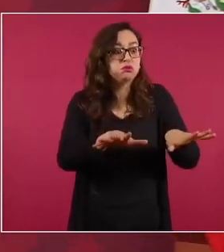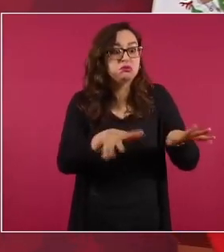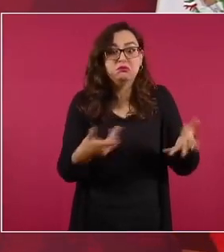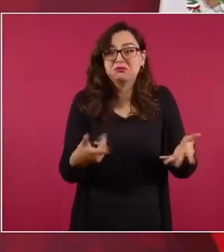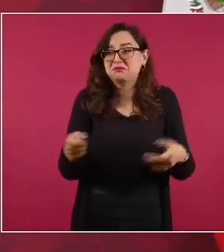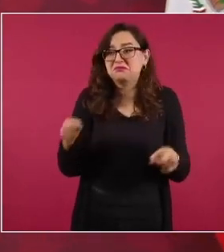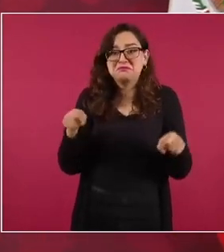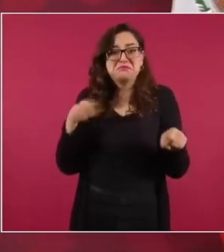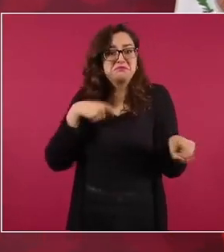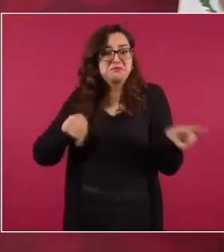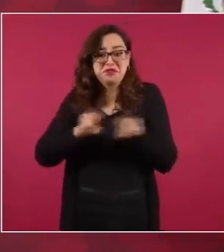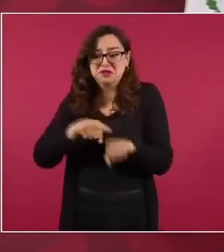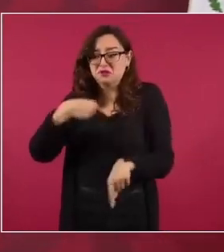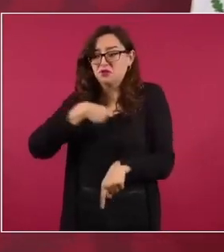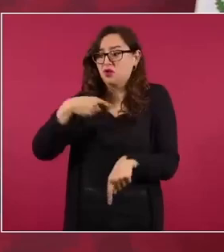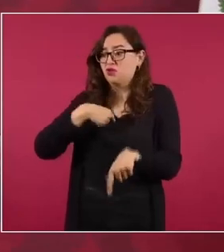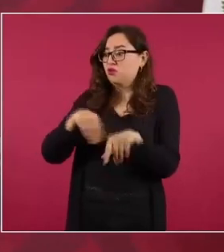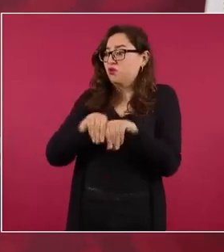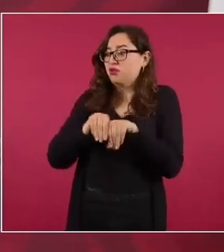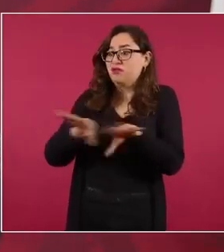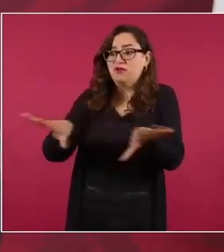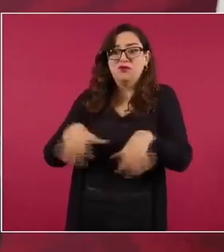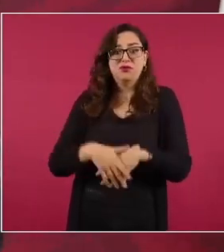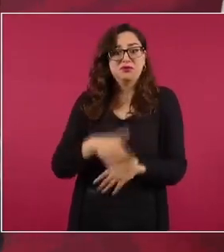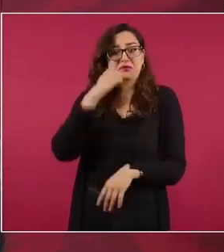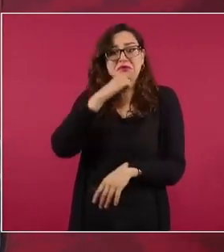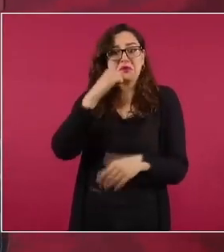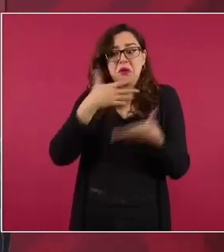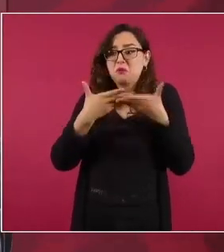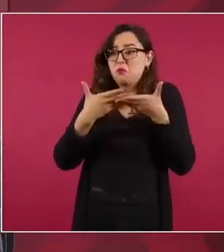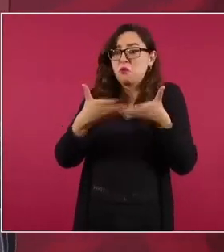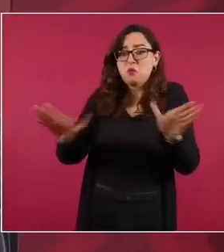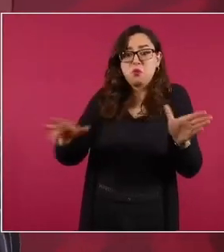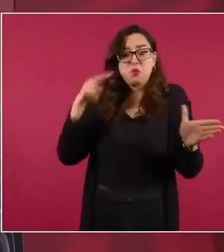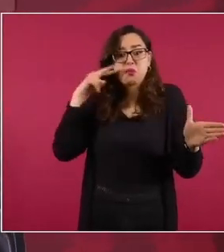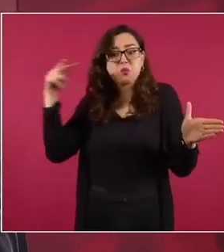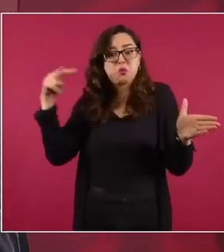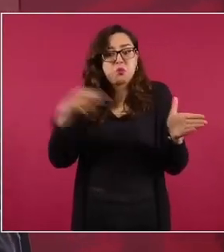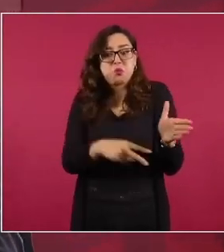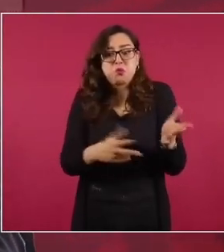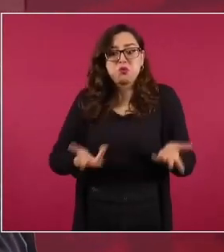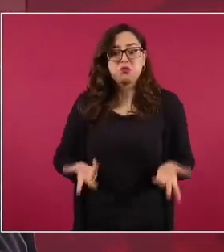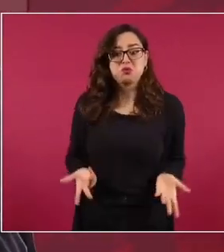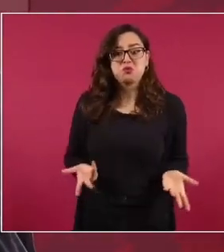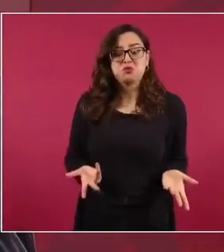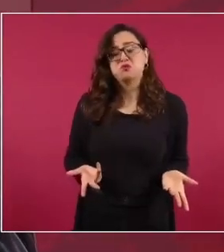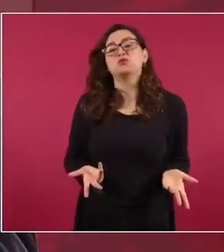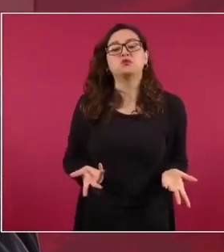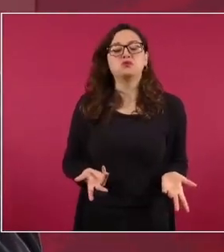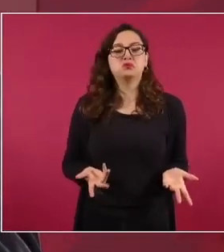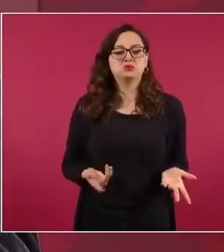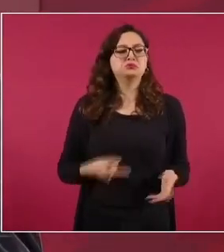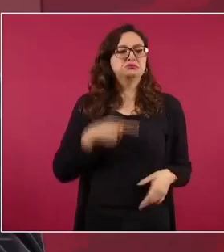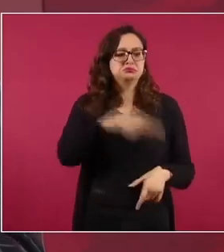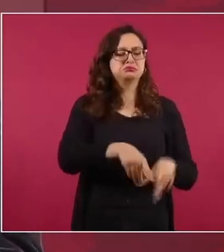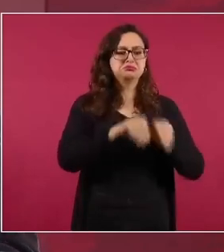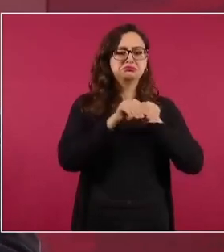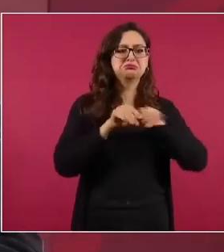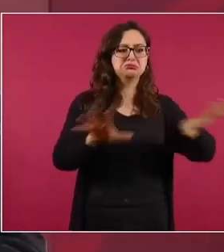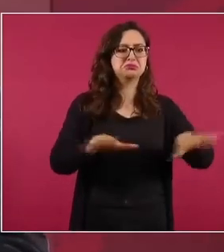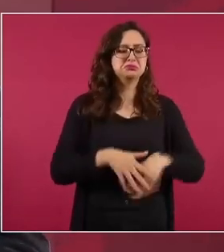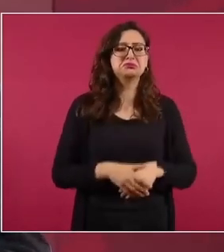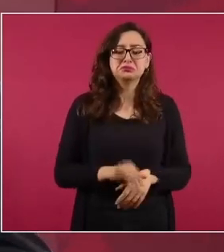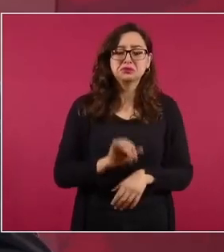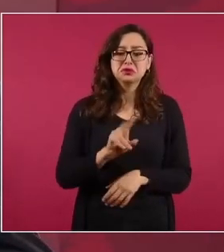y se ha expresado. Si acaso